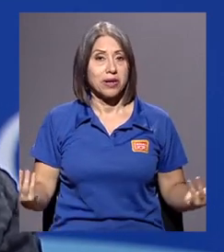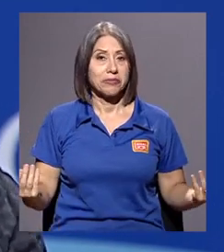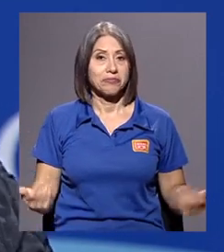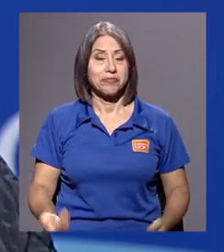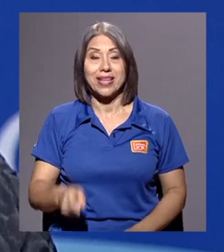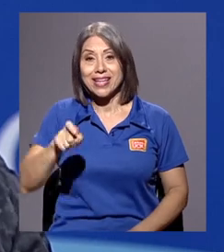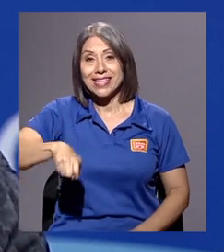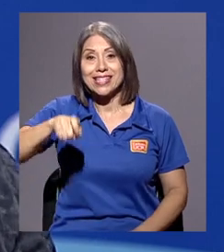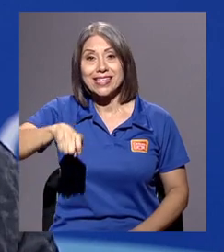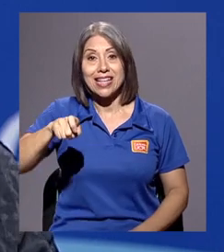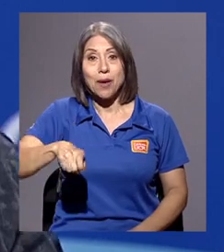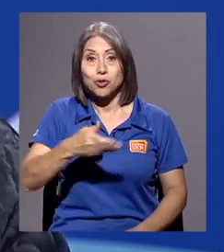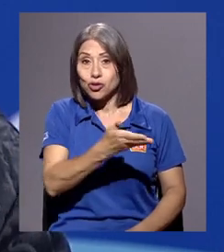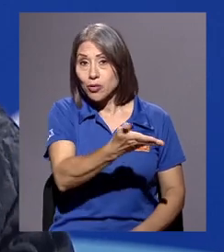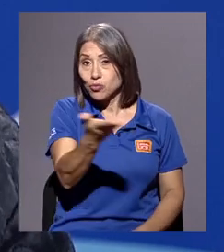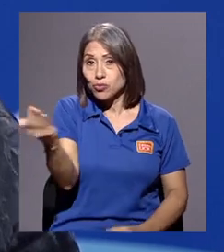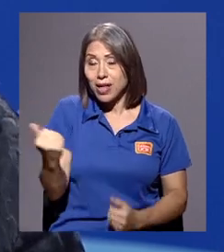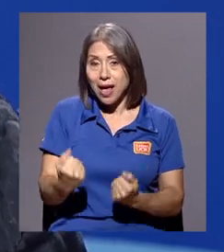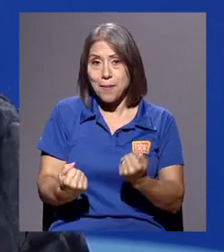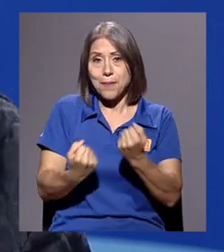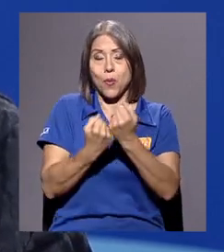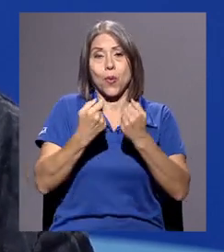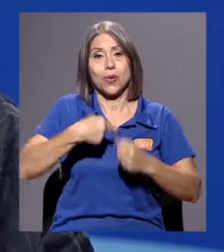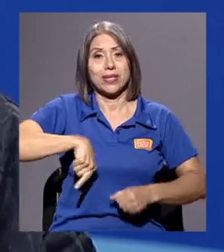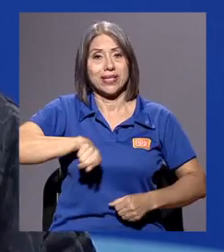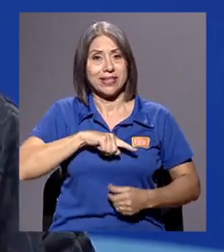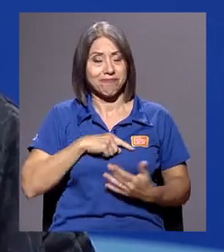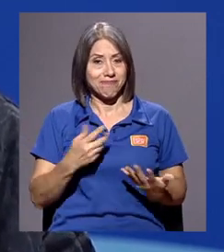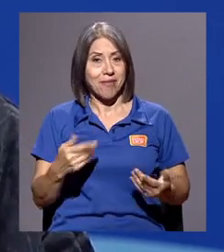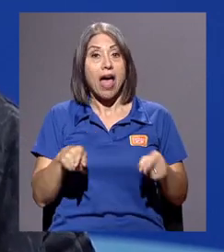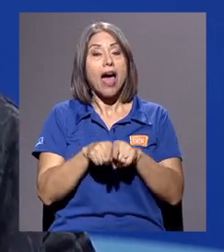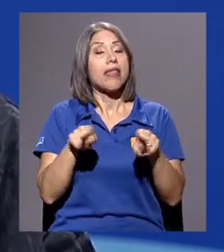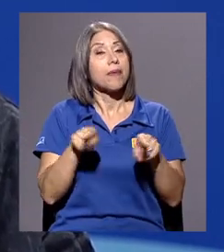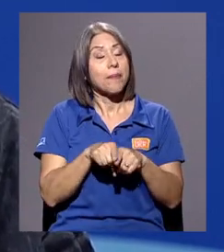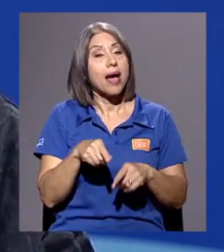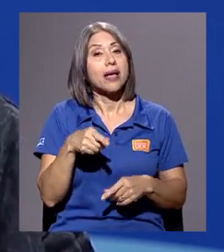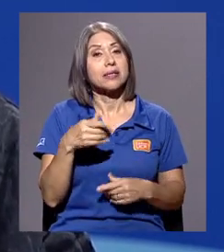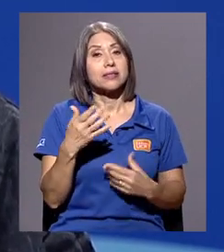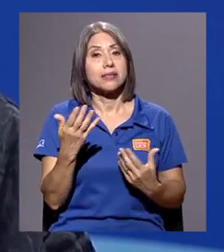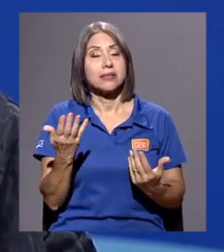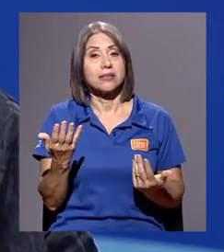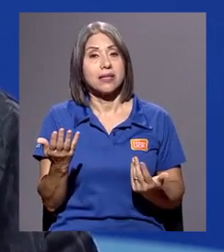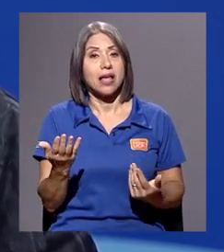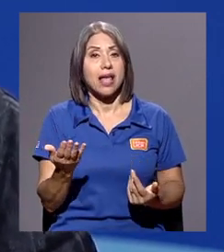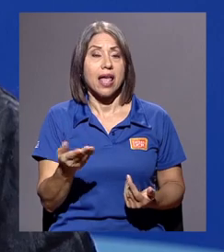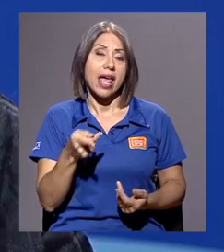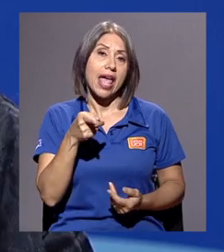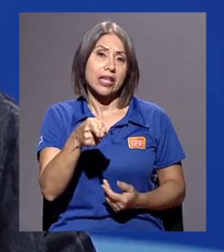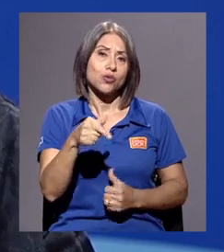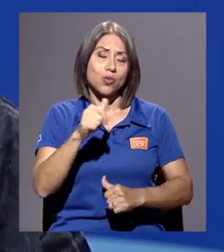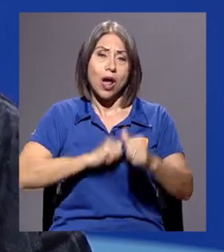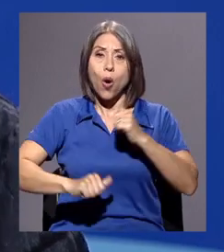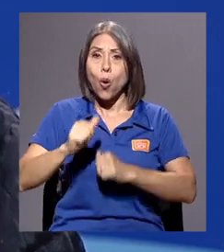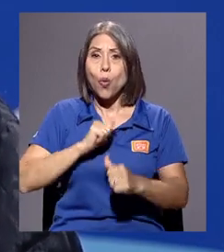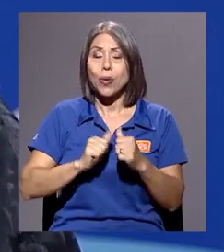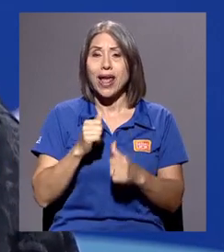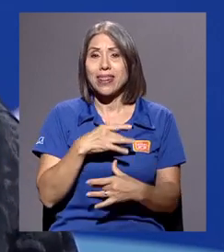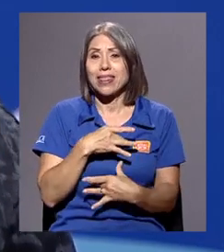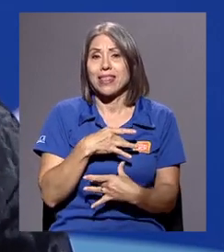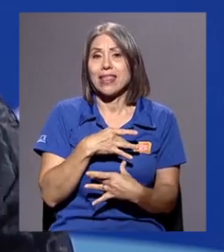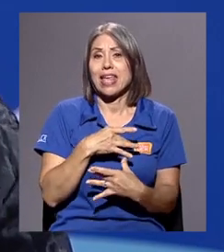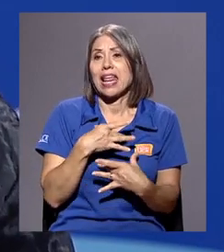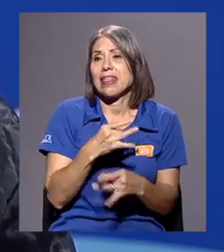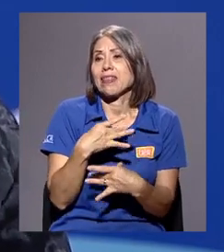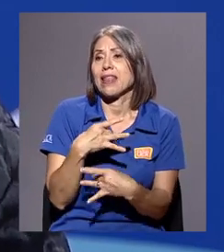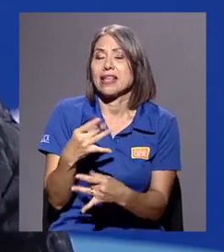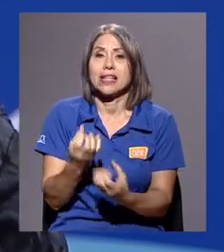Y, bueno, entonces necesitamos como el apoyo de las personas. Además, como que creo que es una obra de interés